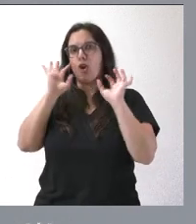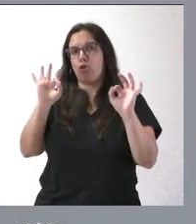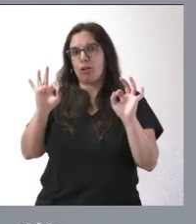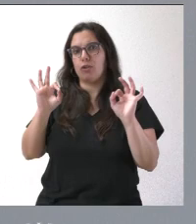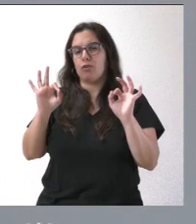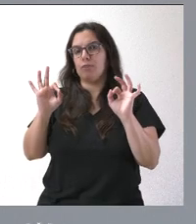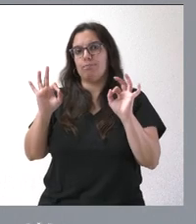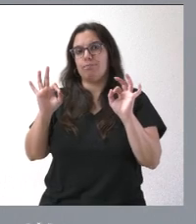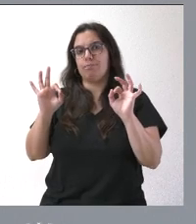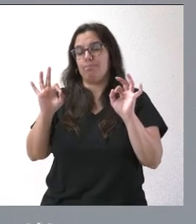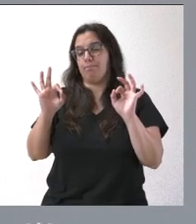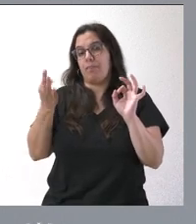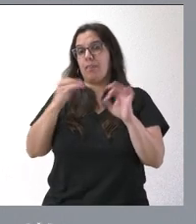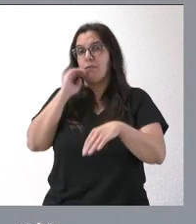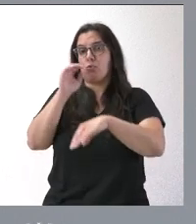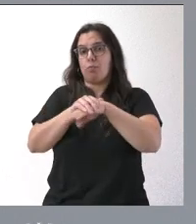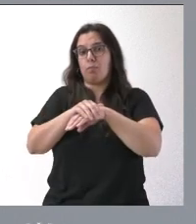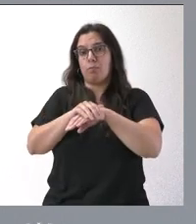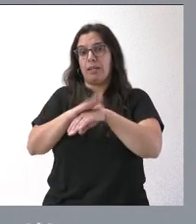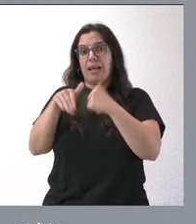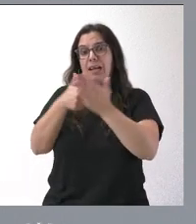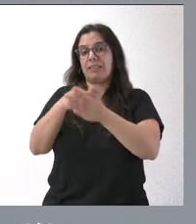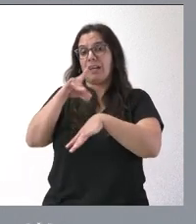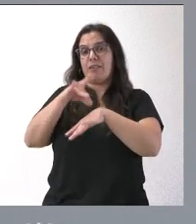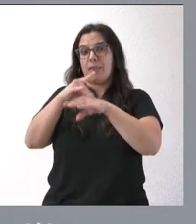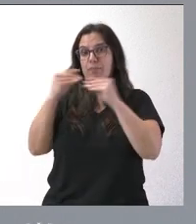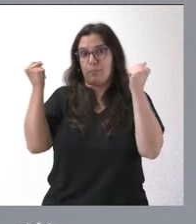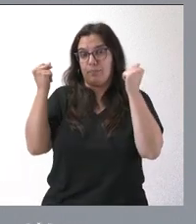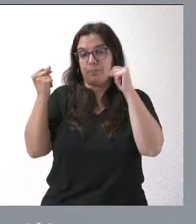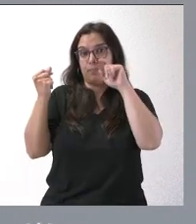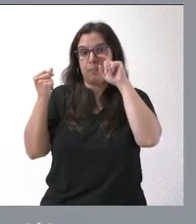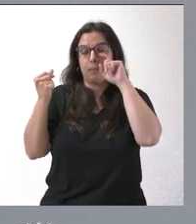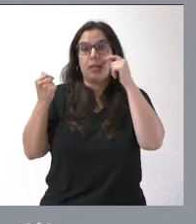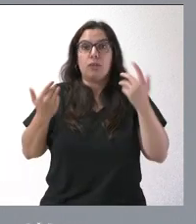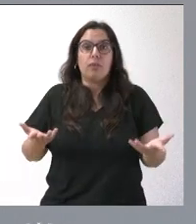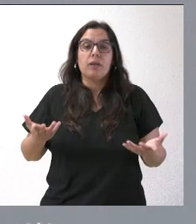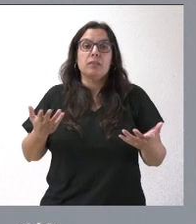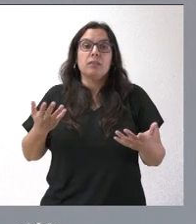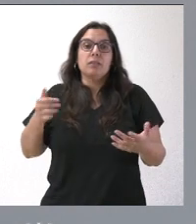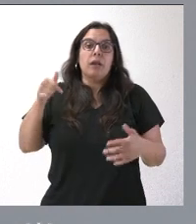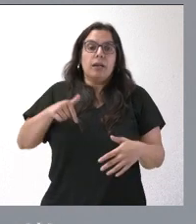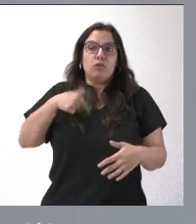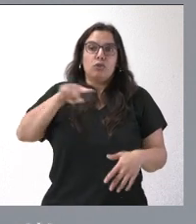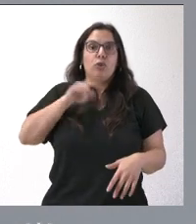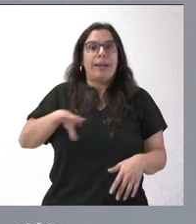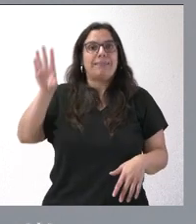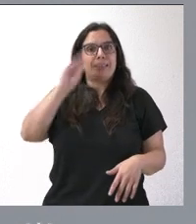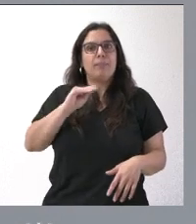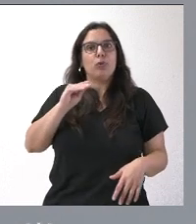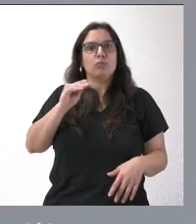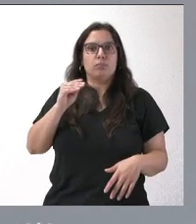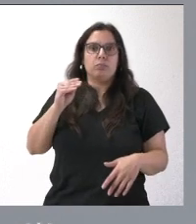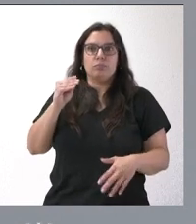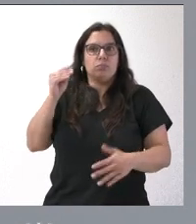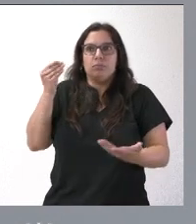que le son de aplicación en tanto esa enfermedad se pueda erradicar. Y desde aquí, pues lógicamente entendemos que se pueda aplicar